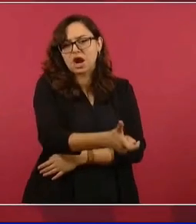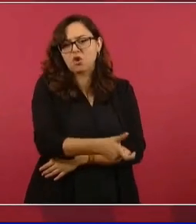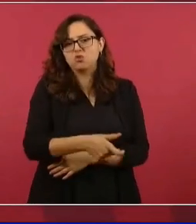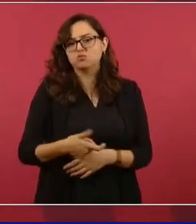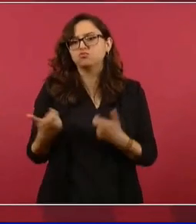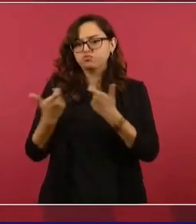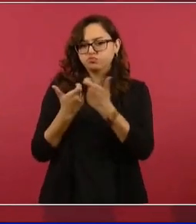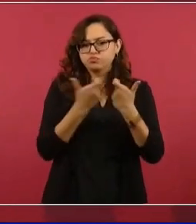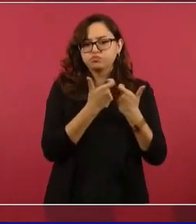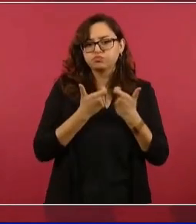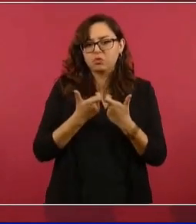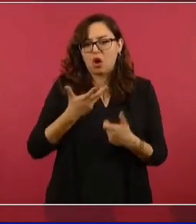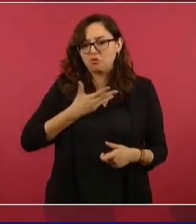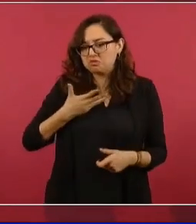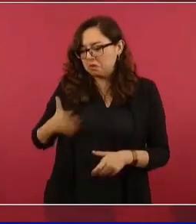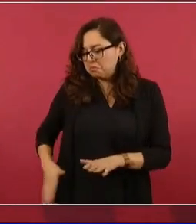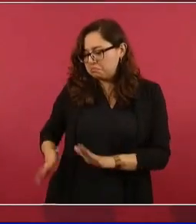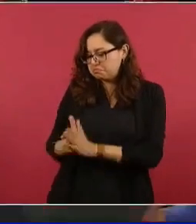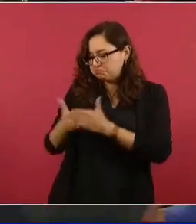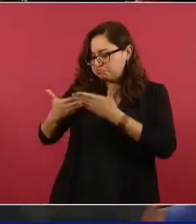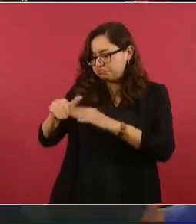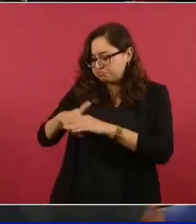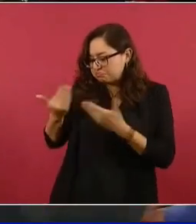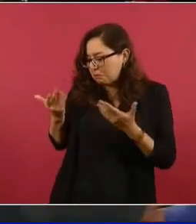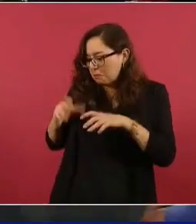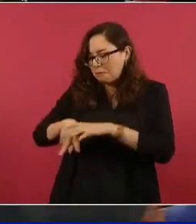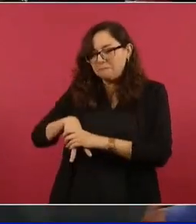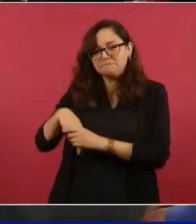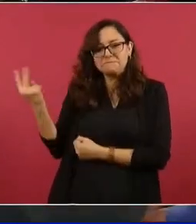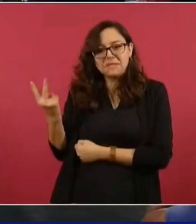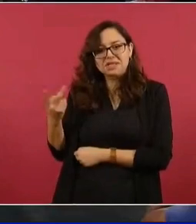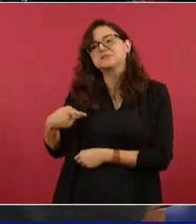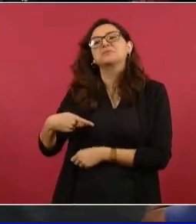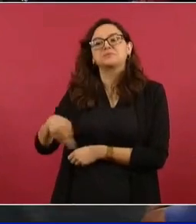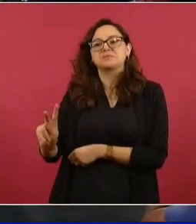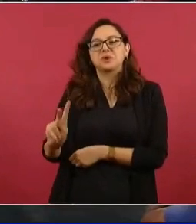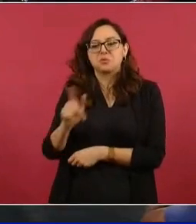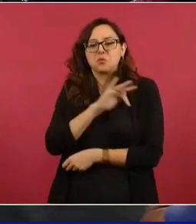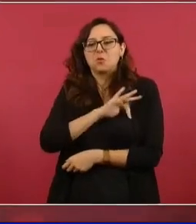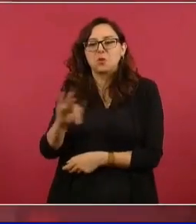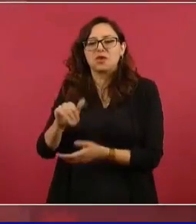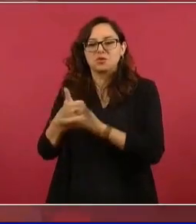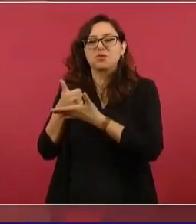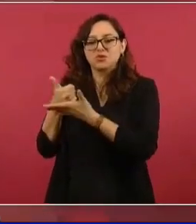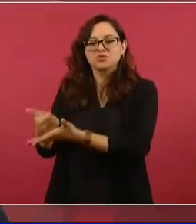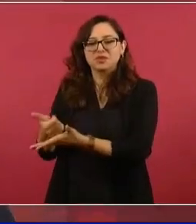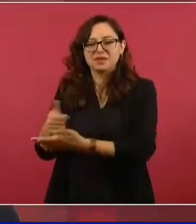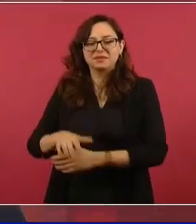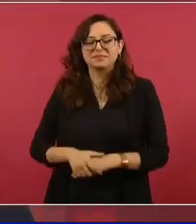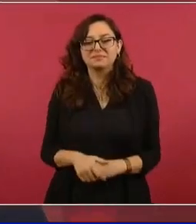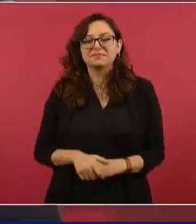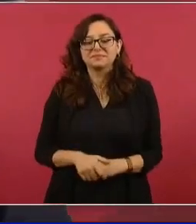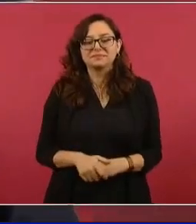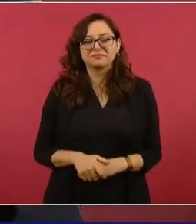Ahorita no tengo nada aquí, pero buscaría yo el